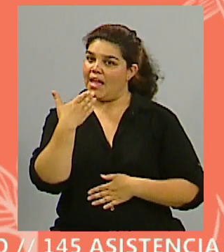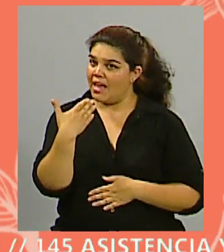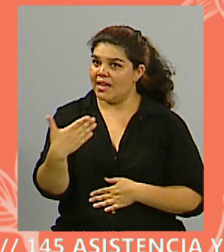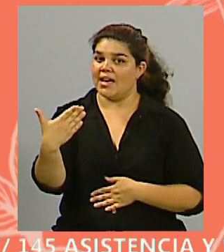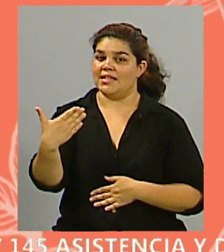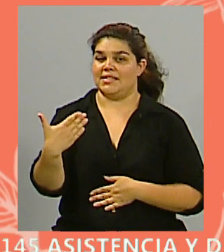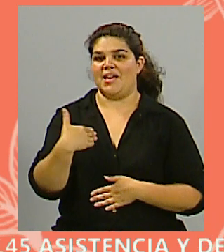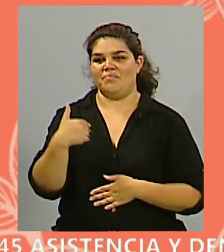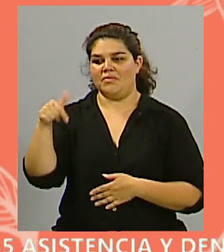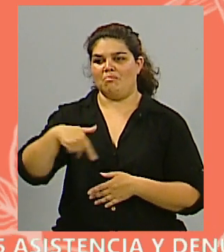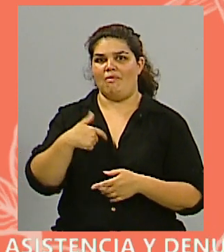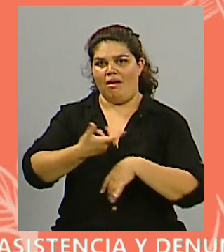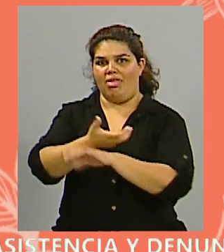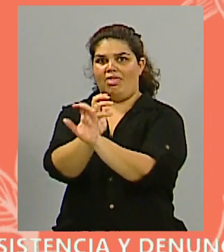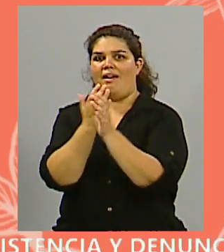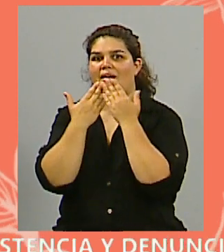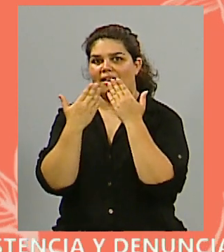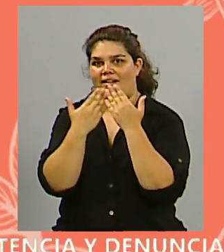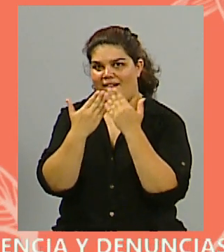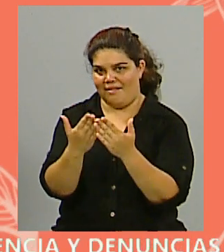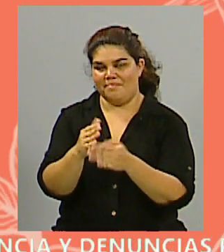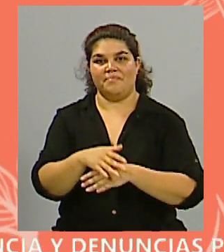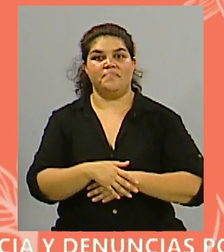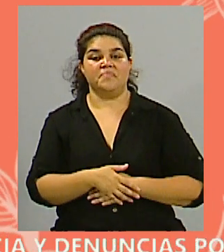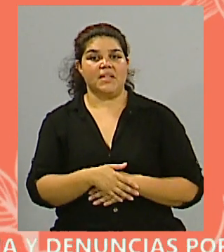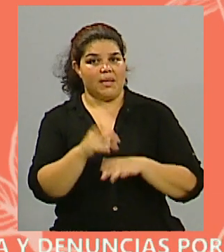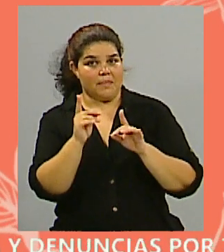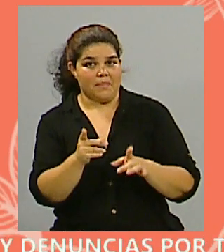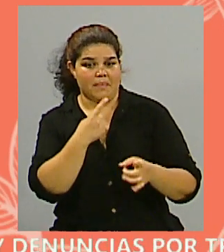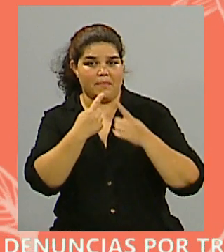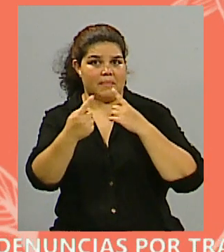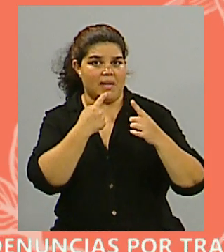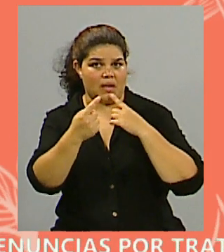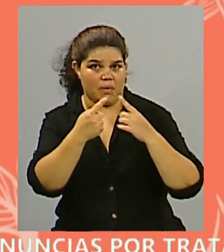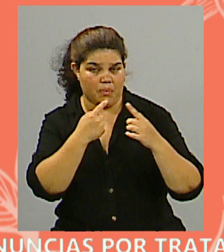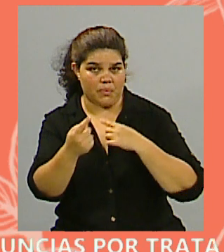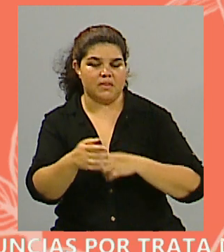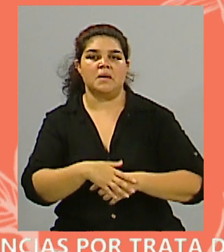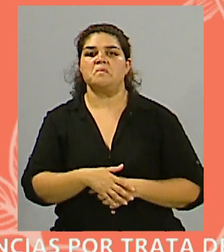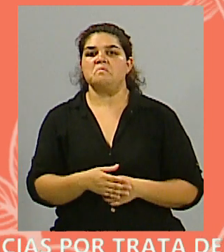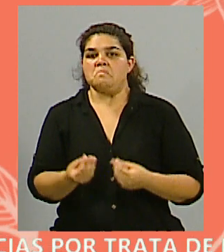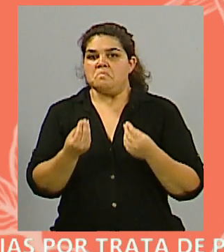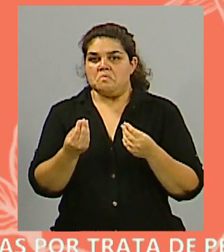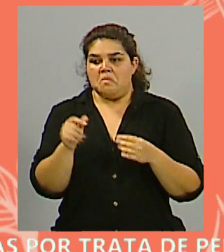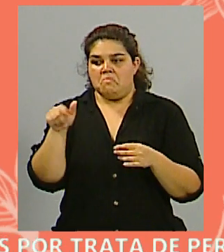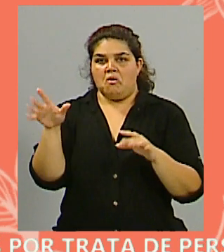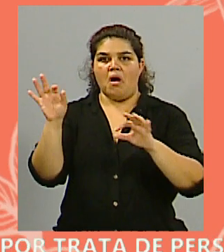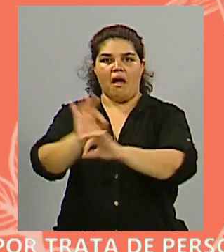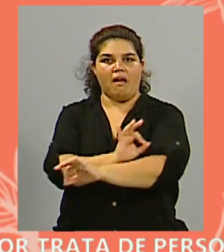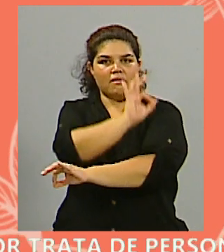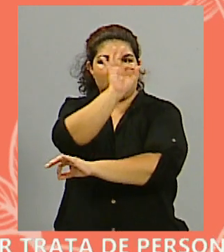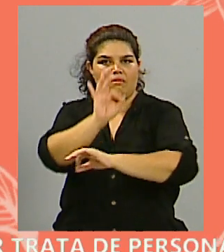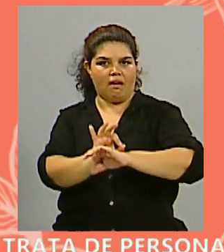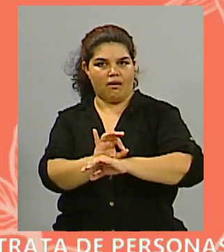nuestra invitación. Bueno, Manuel, obviamente, un poco te queríamos preguntar cuál es tu balance como arquitecto, teniendo en cuenta que ha sido un año